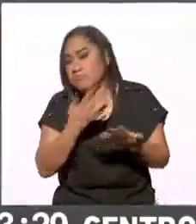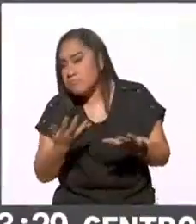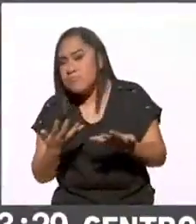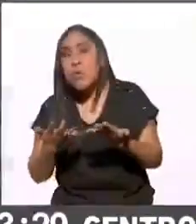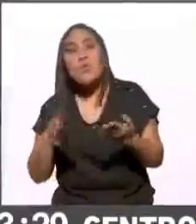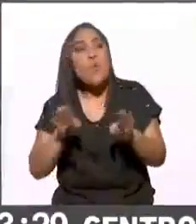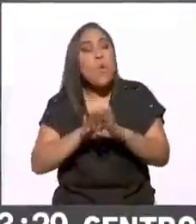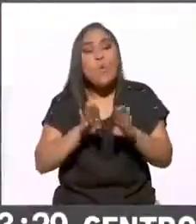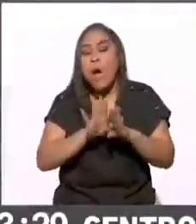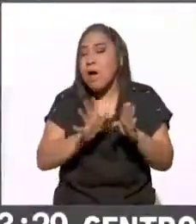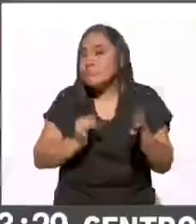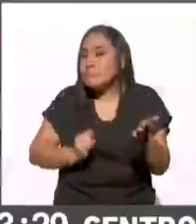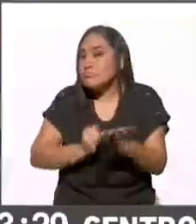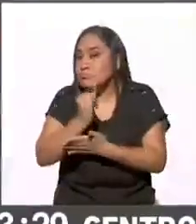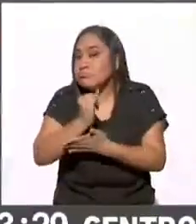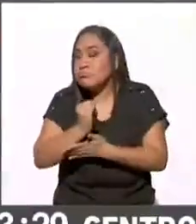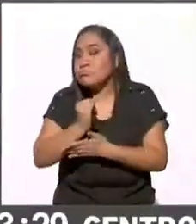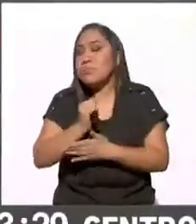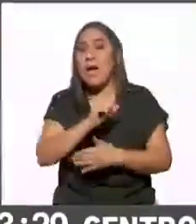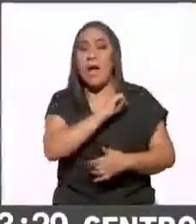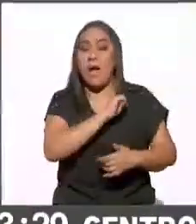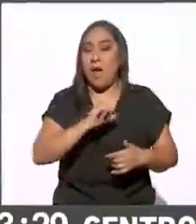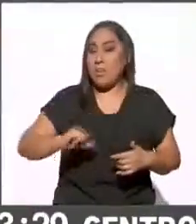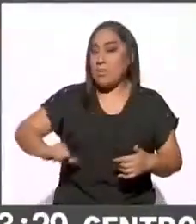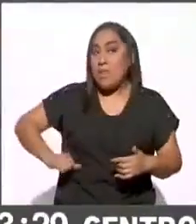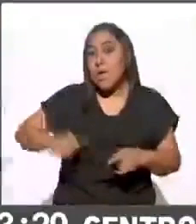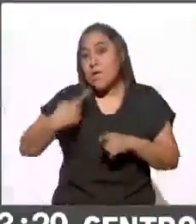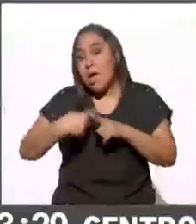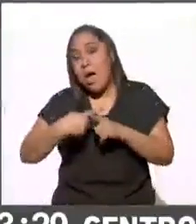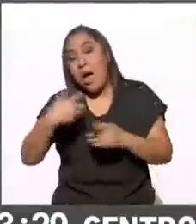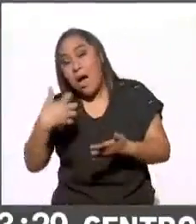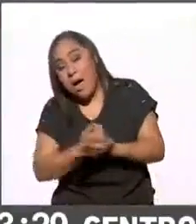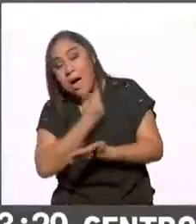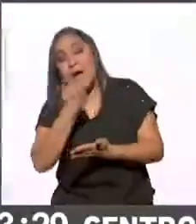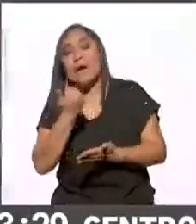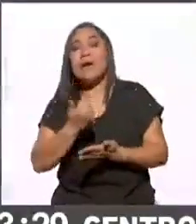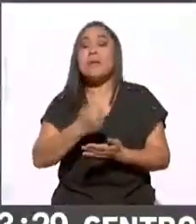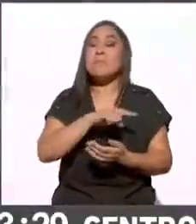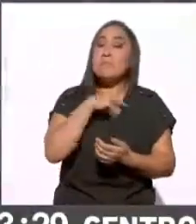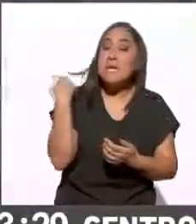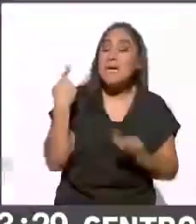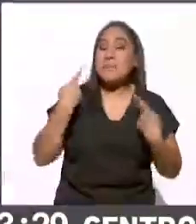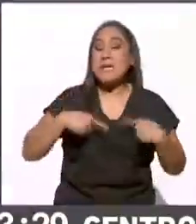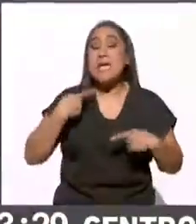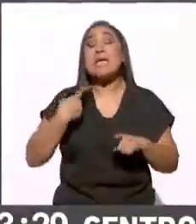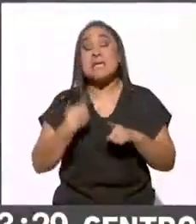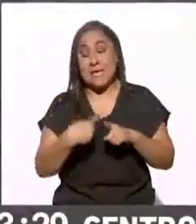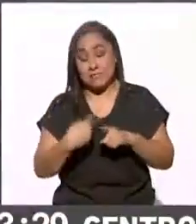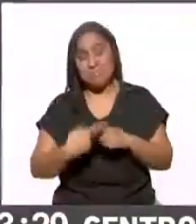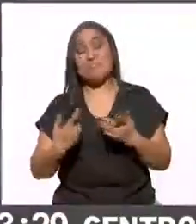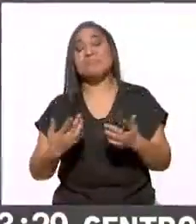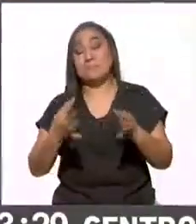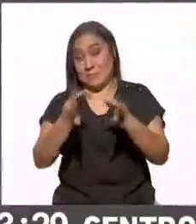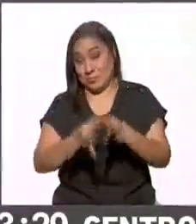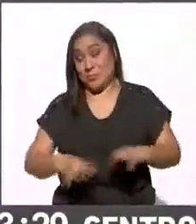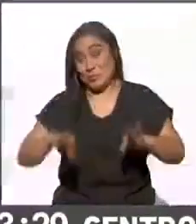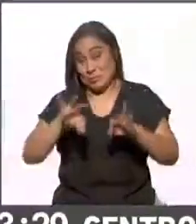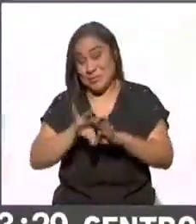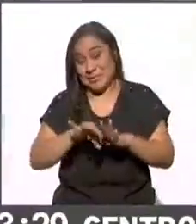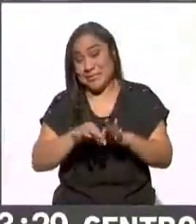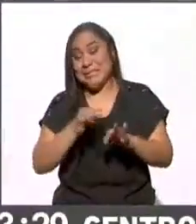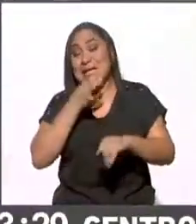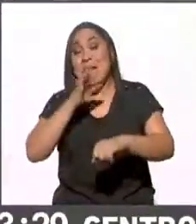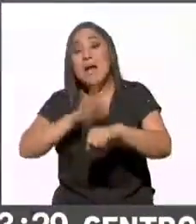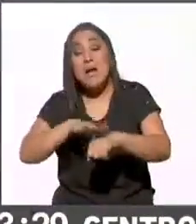quedaron la distribución de las alcaldías, quién ganó, quién perdió. Ahora, es muy importante, y antes de dar la cifra de